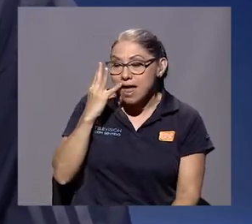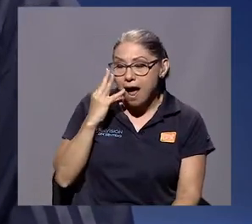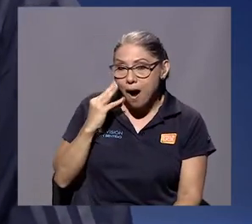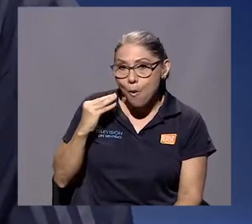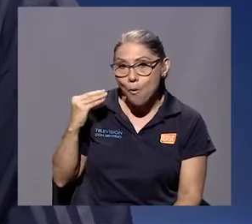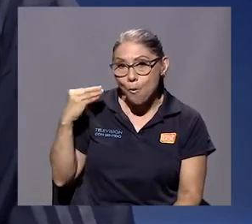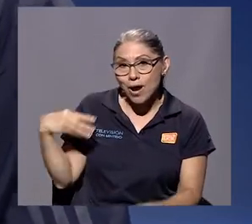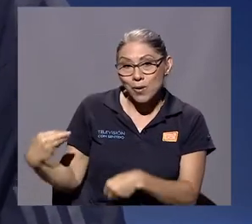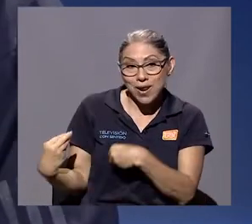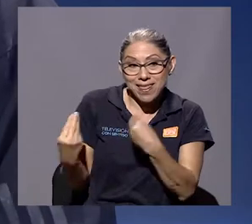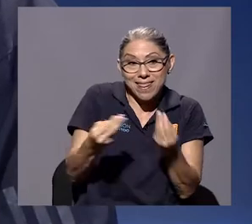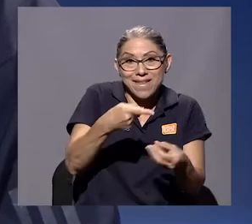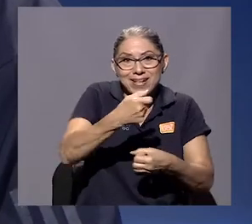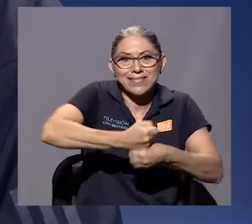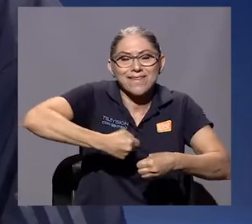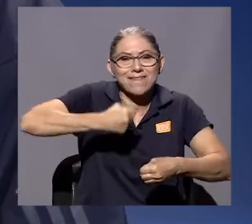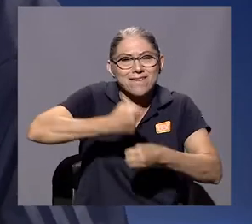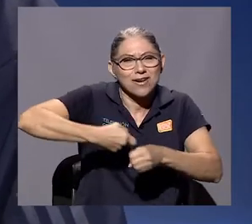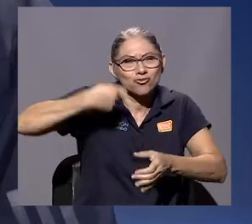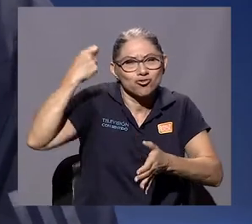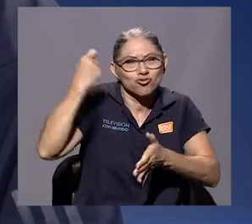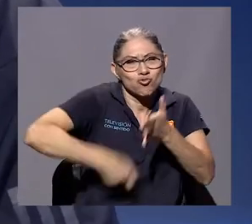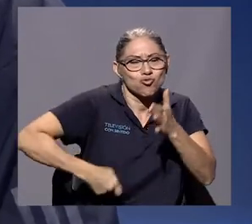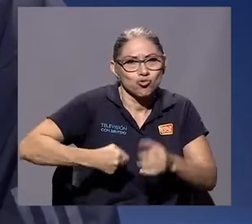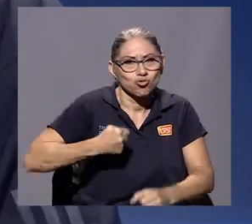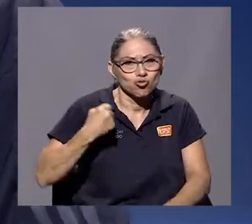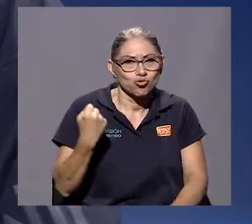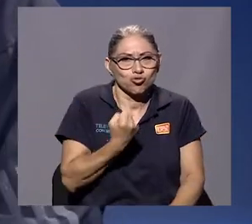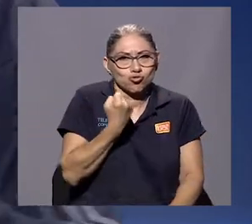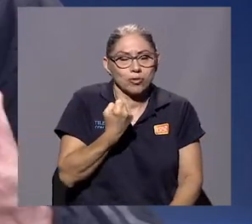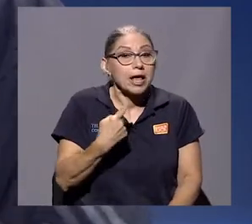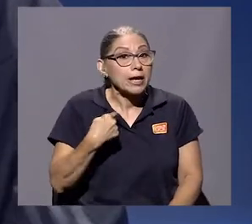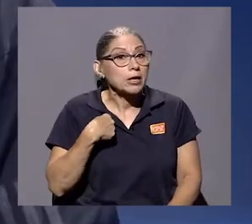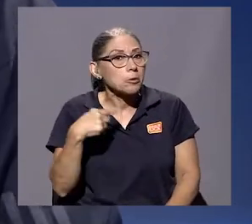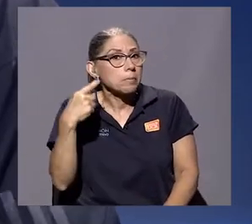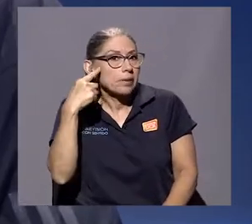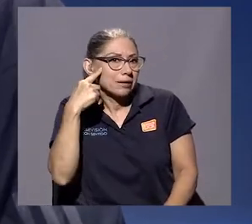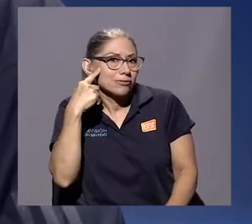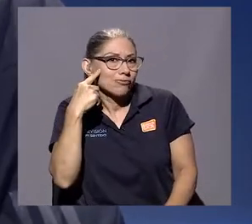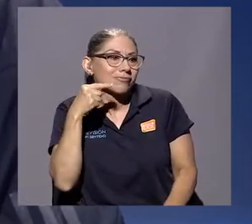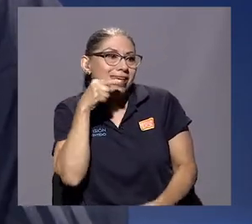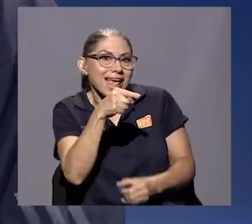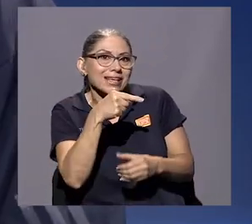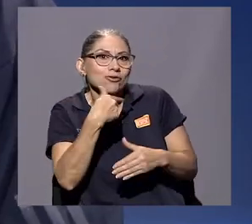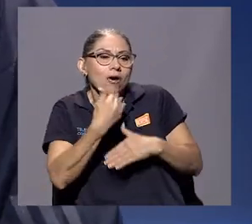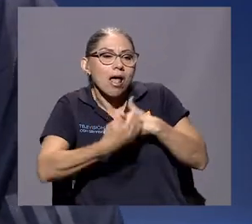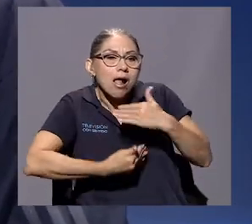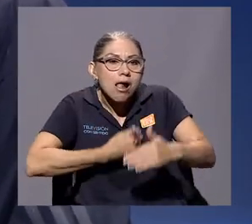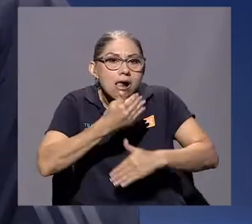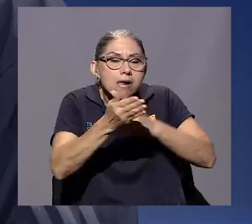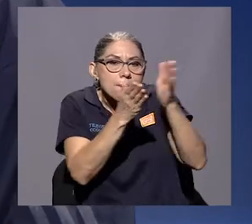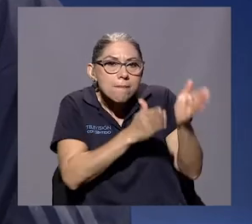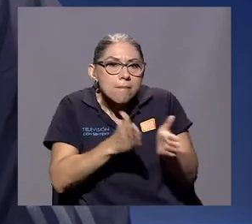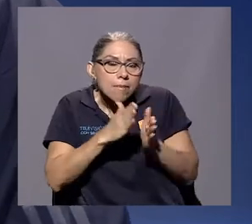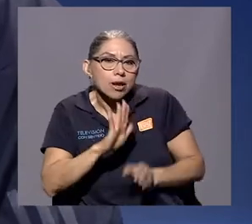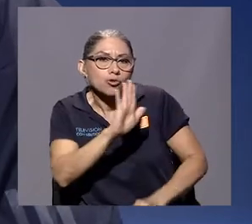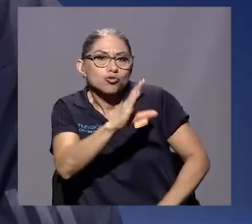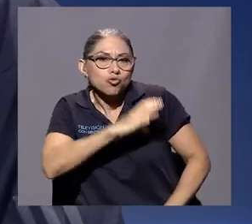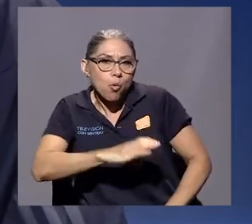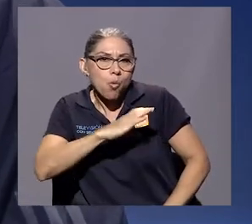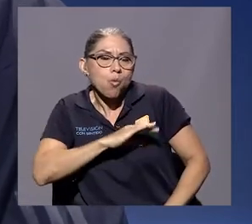a hacer trabajos duros, que de alguna manera yo pienso que forjaron su forma de ser, así